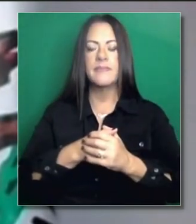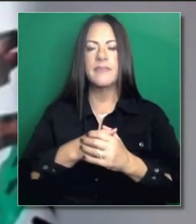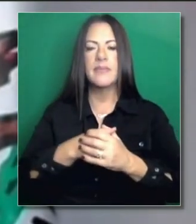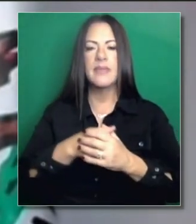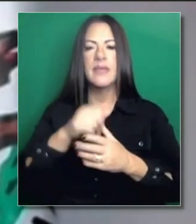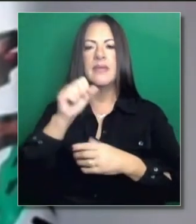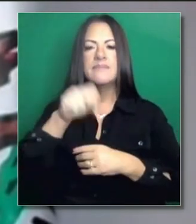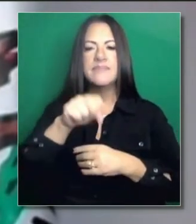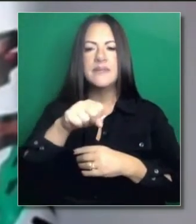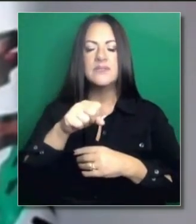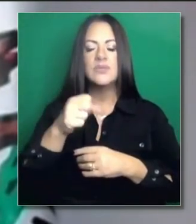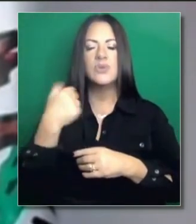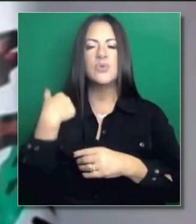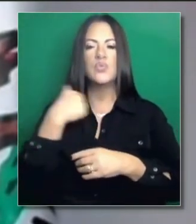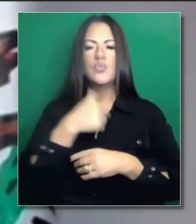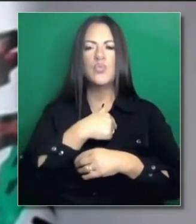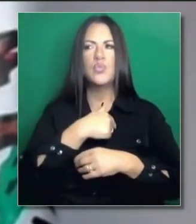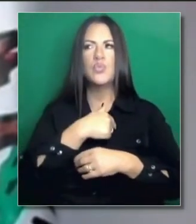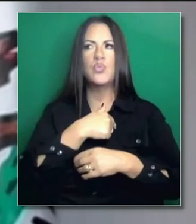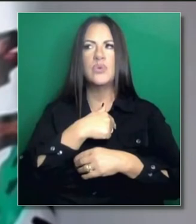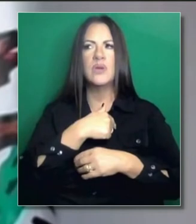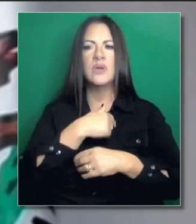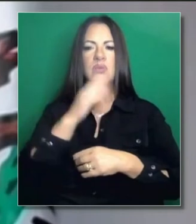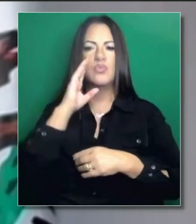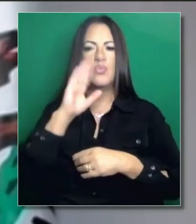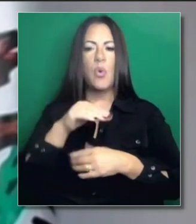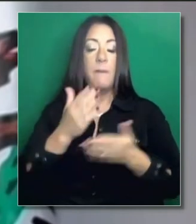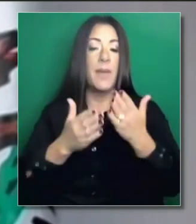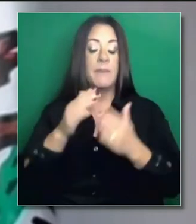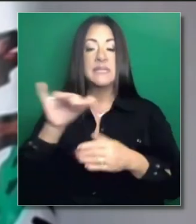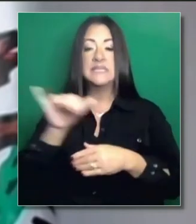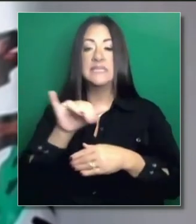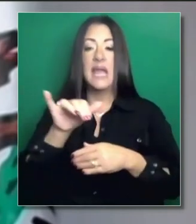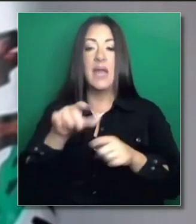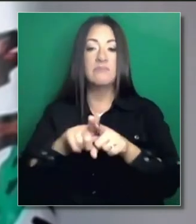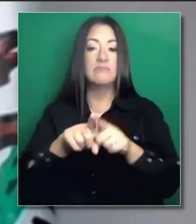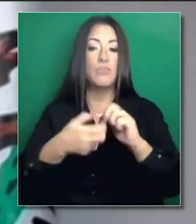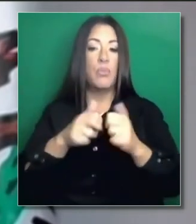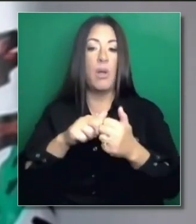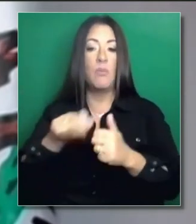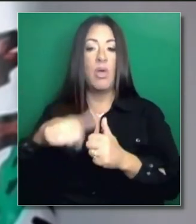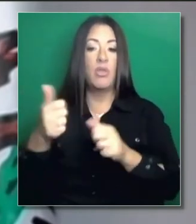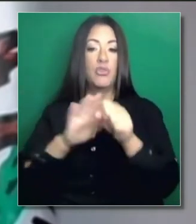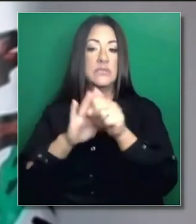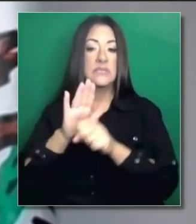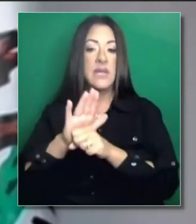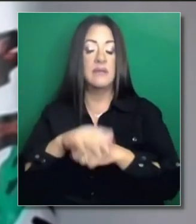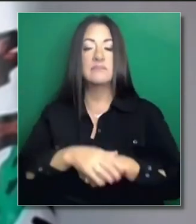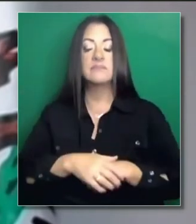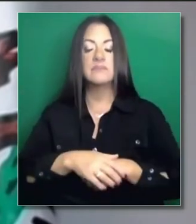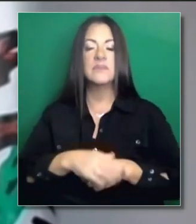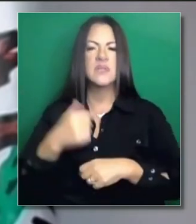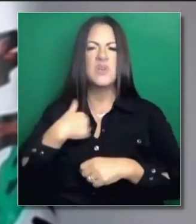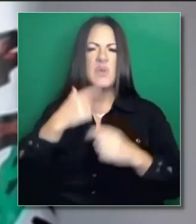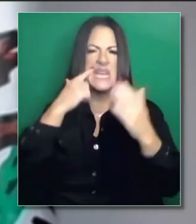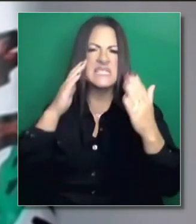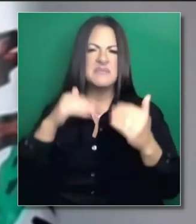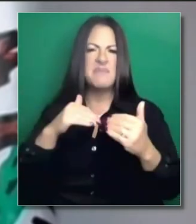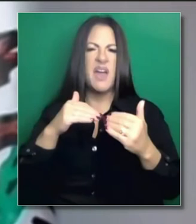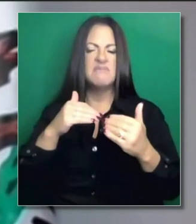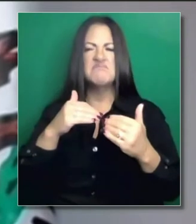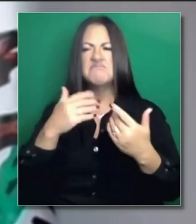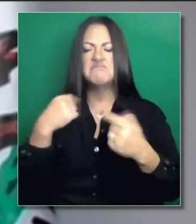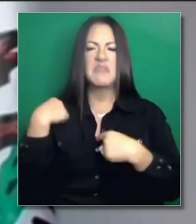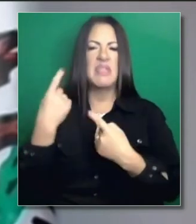para esa pregunta. Ante todo, nosotros sabemos, y quizás esto sucede en otros estados. En California, nosotros preveíamos